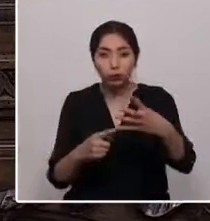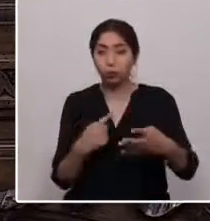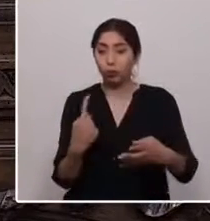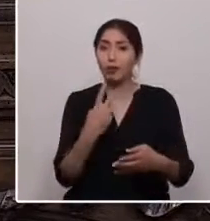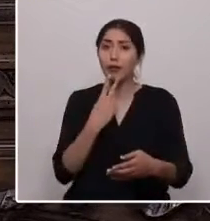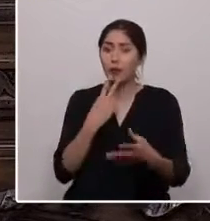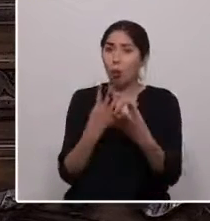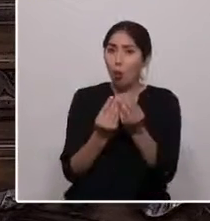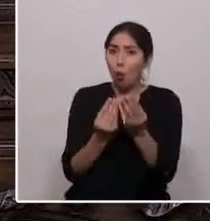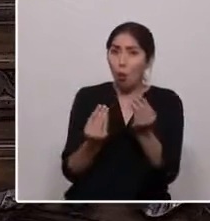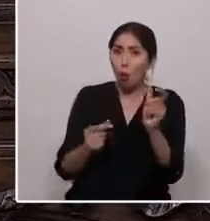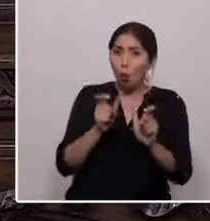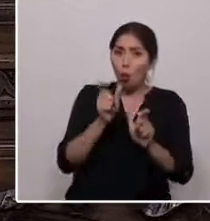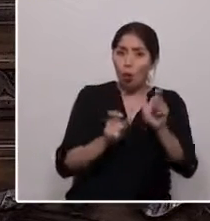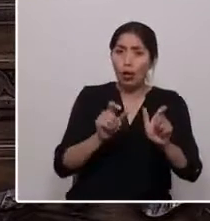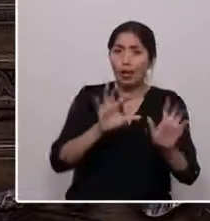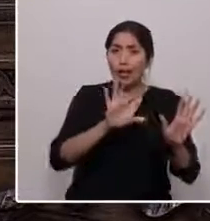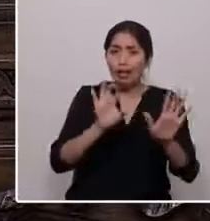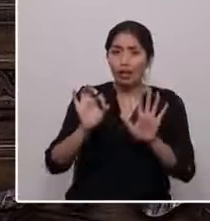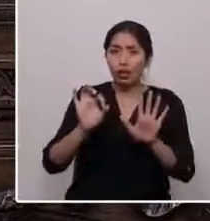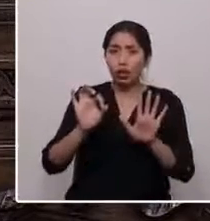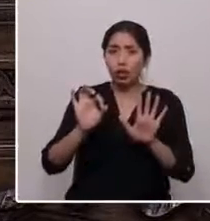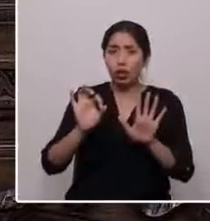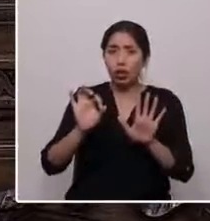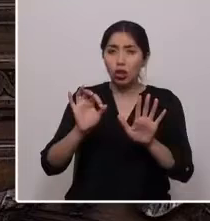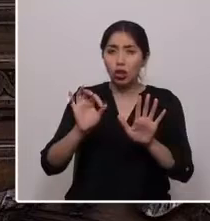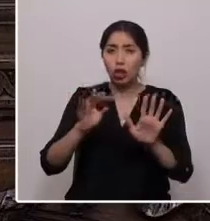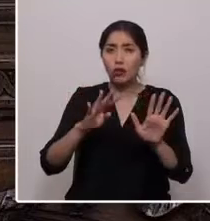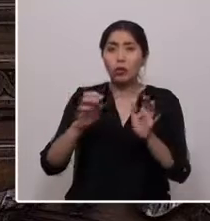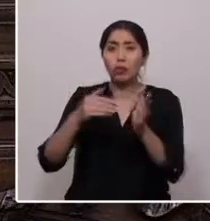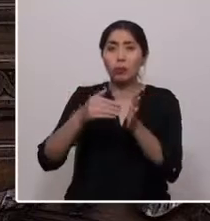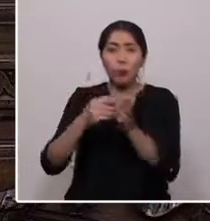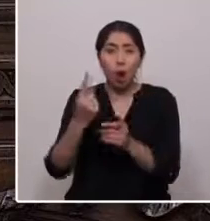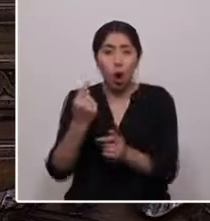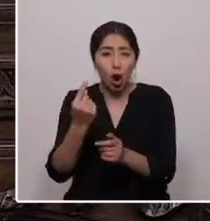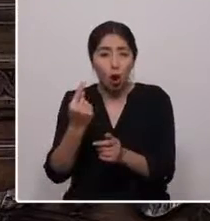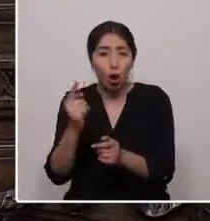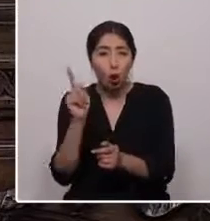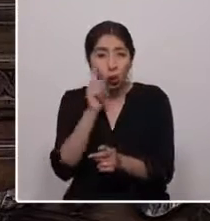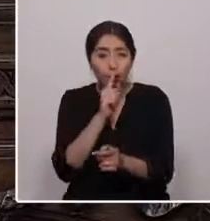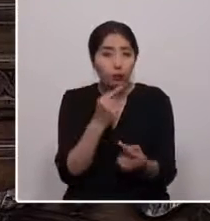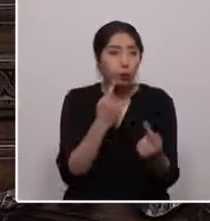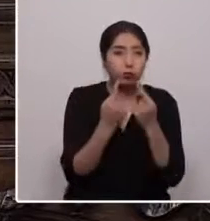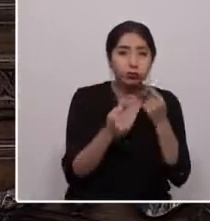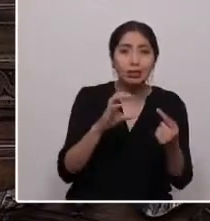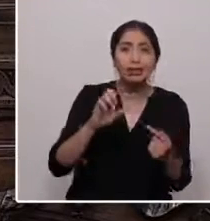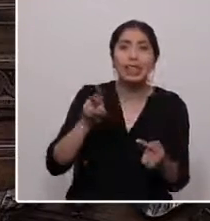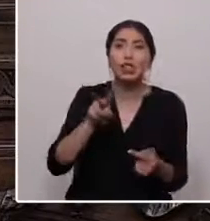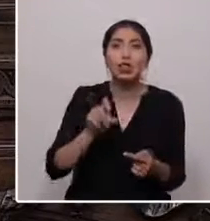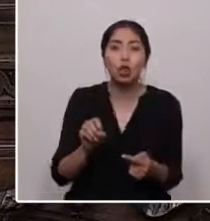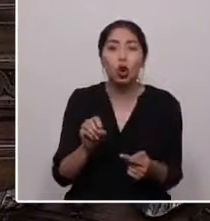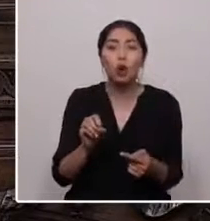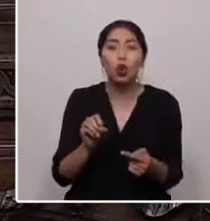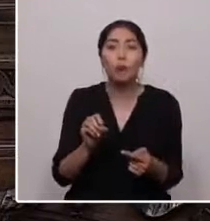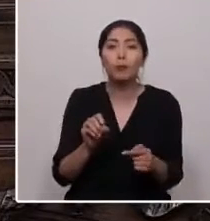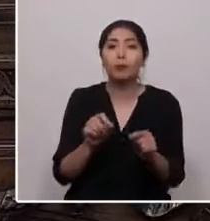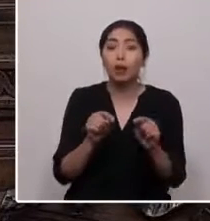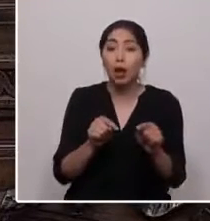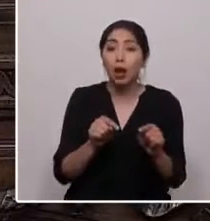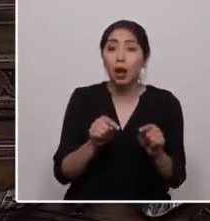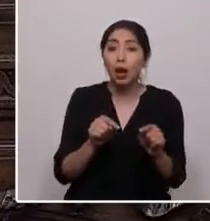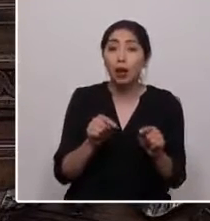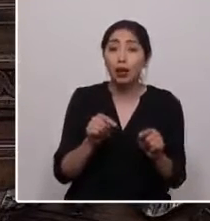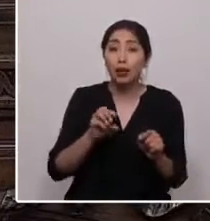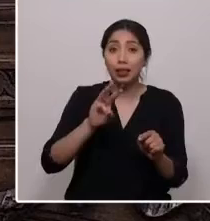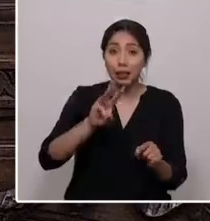554.911 según el último censo del año 2017. De ellas tan solo un 37,87